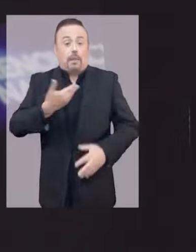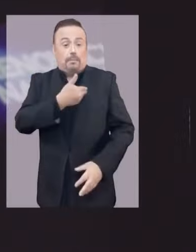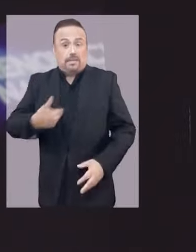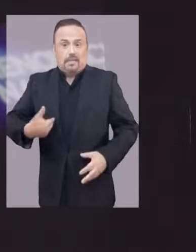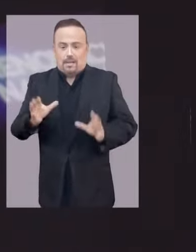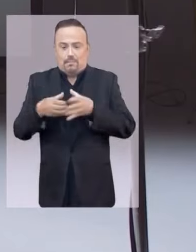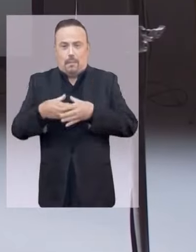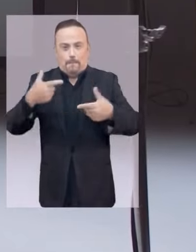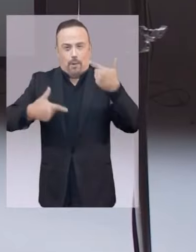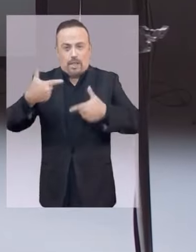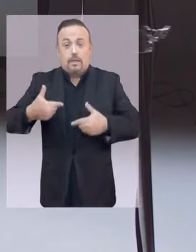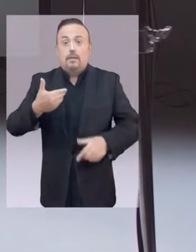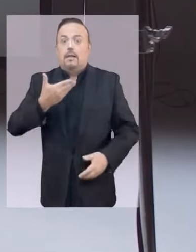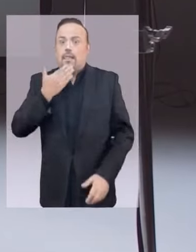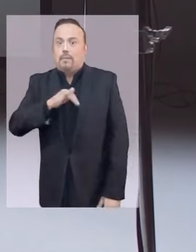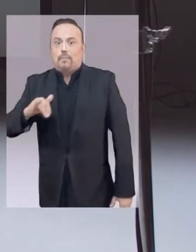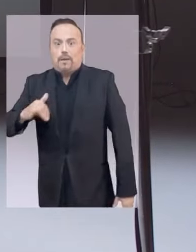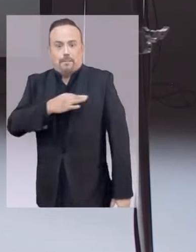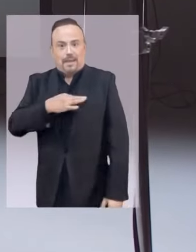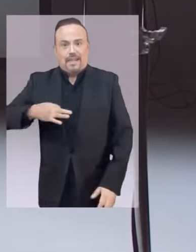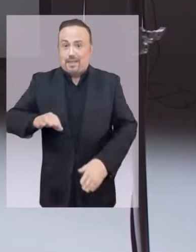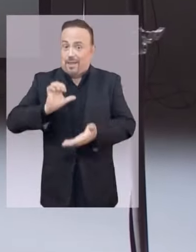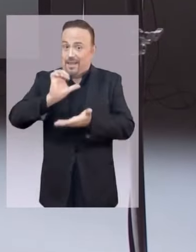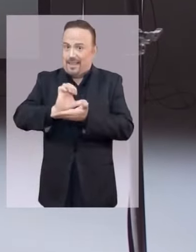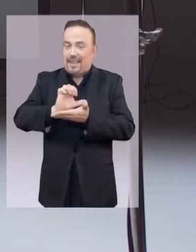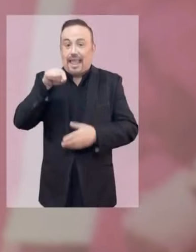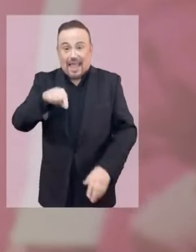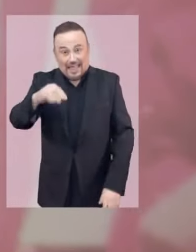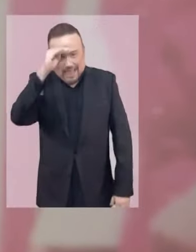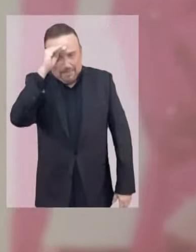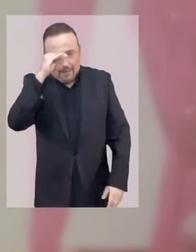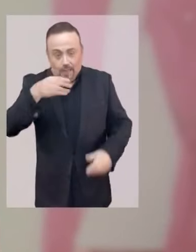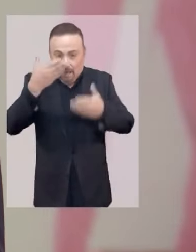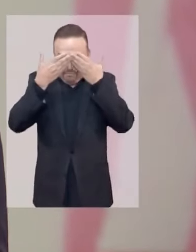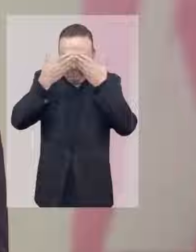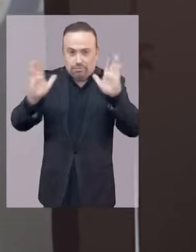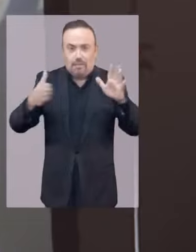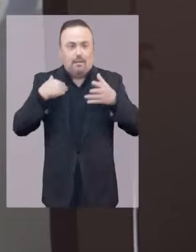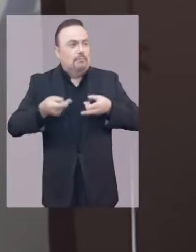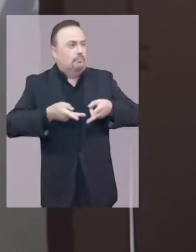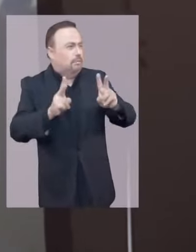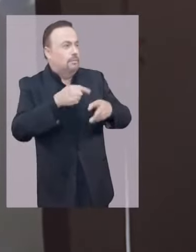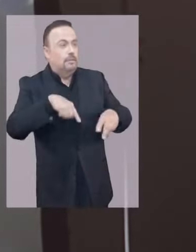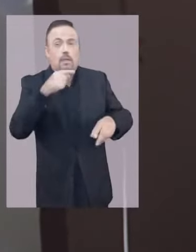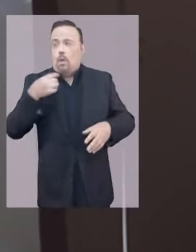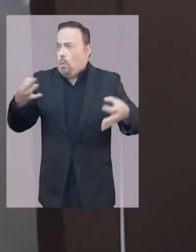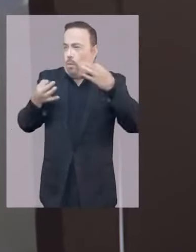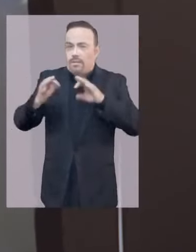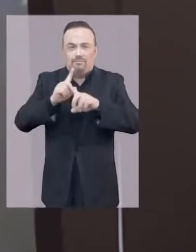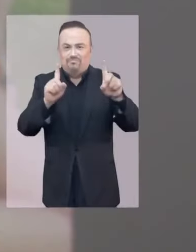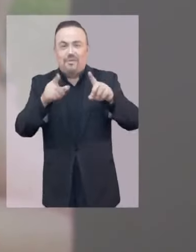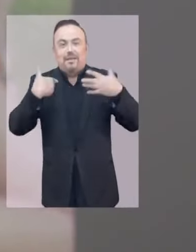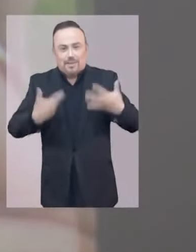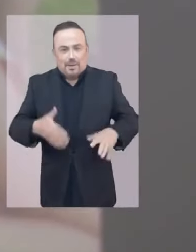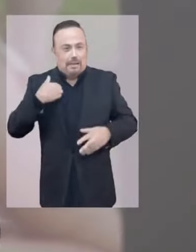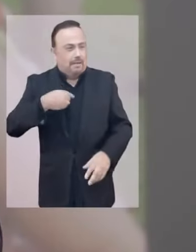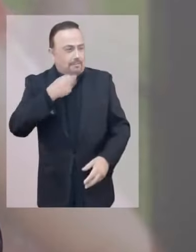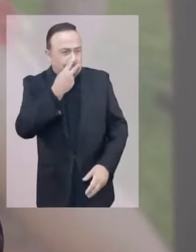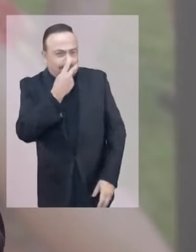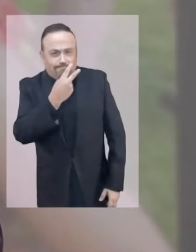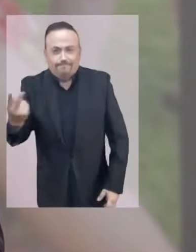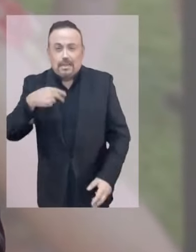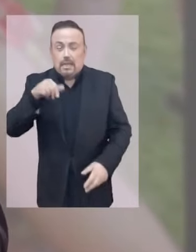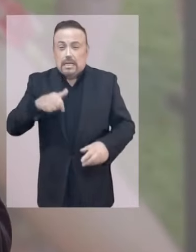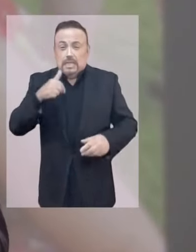político. Fui hasta ministro de Estado. Esa experiencia me abrió los ojos y me permitió ver, sin que nadie me lo cuente, que la torta